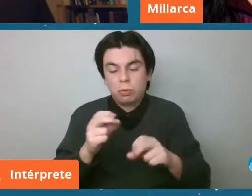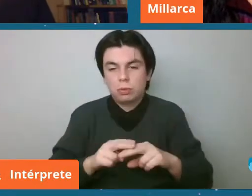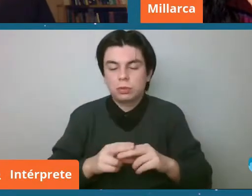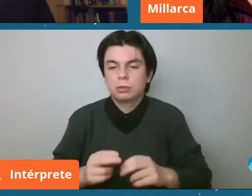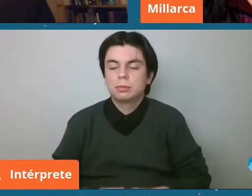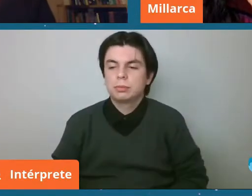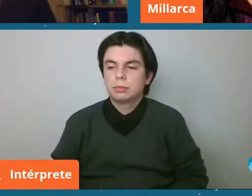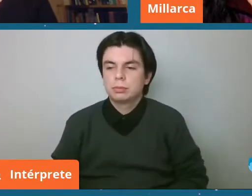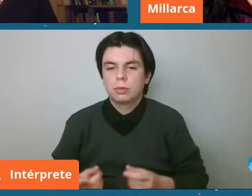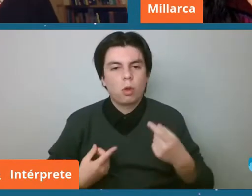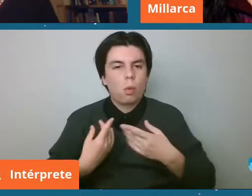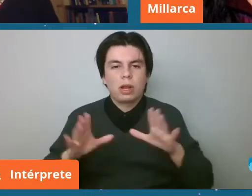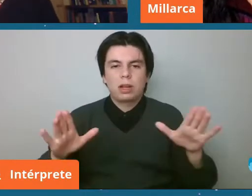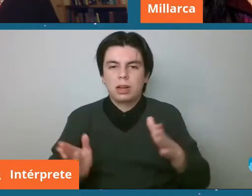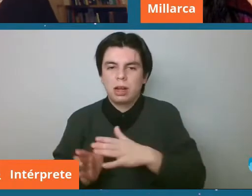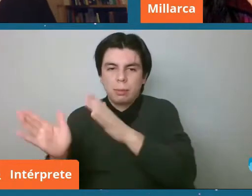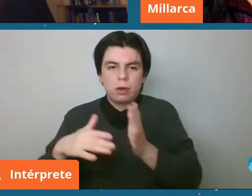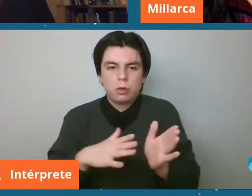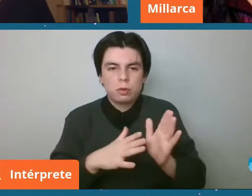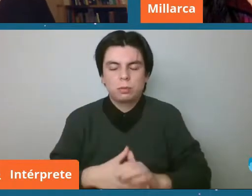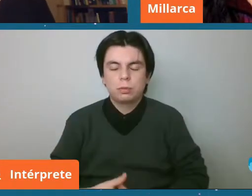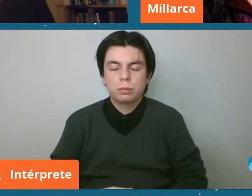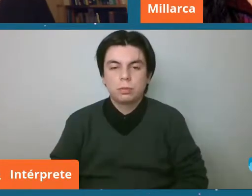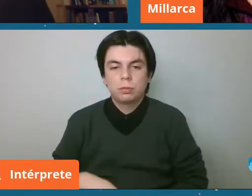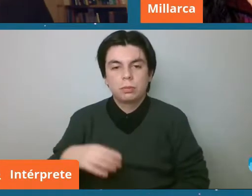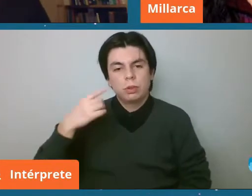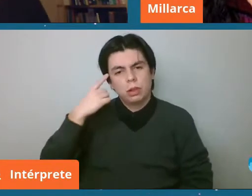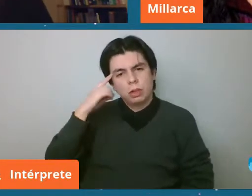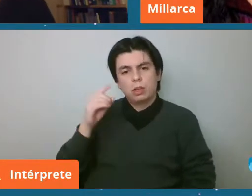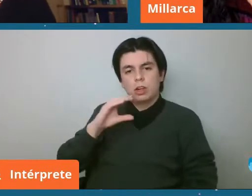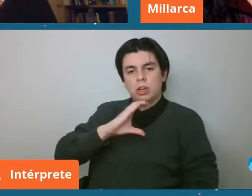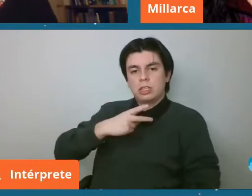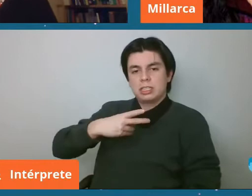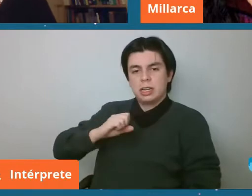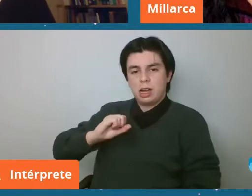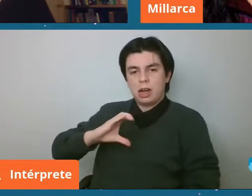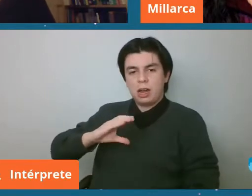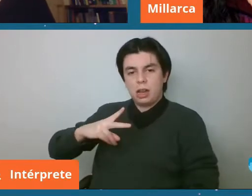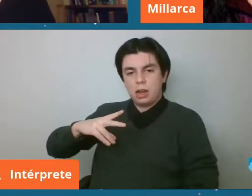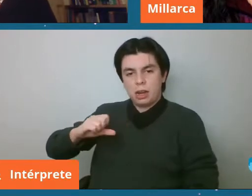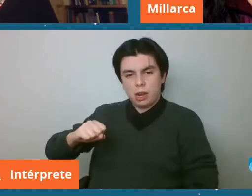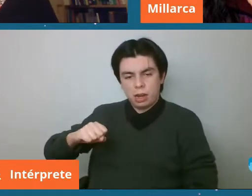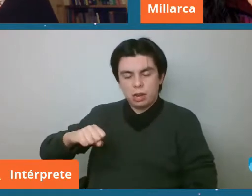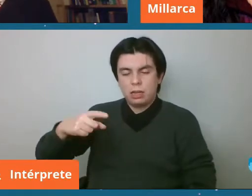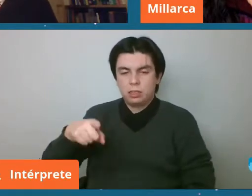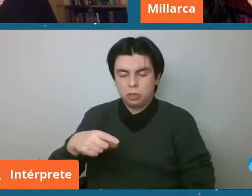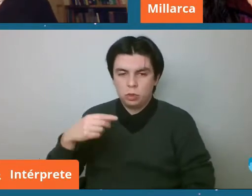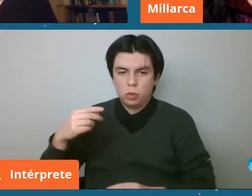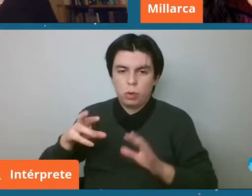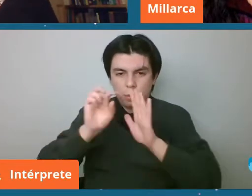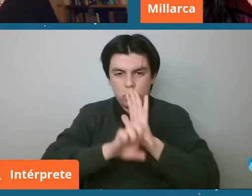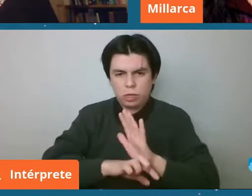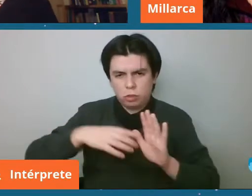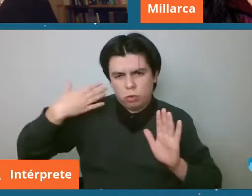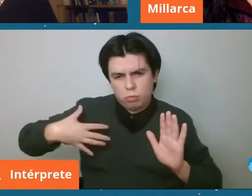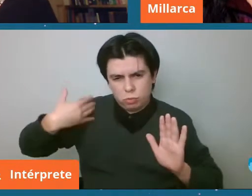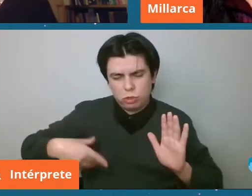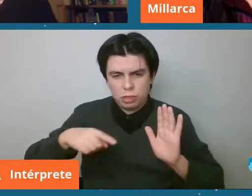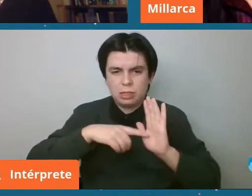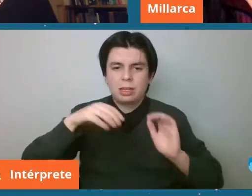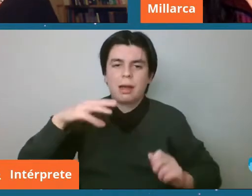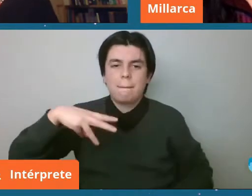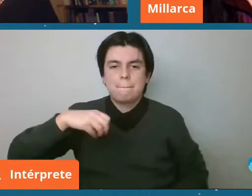quedan Chacana es un proyecto que es bien prioritario para más se está desarrollando harto entonces te quería